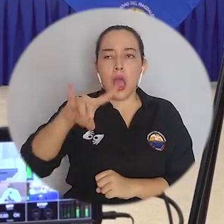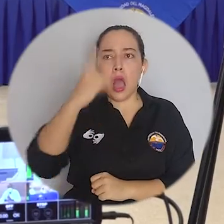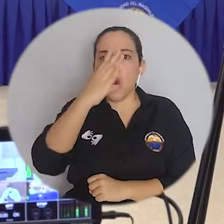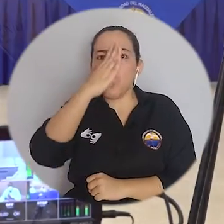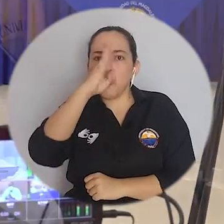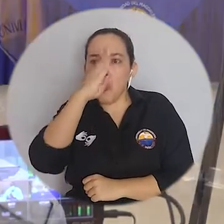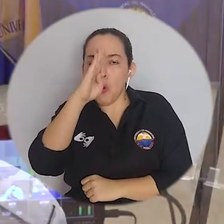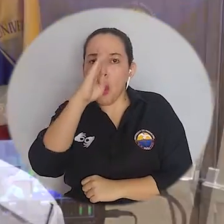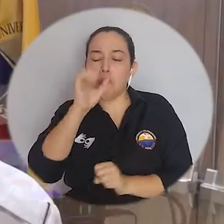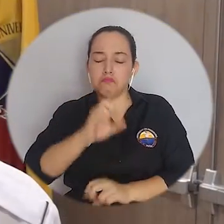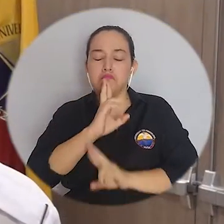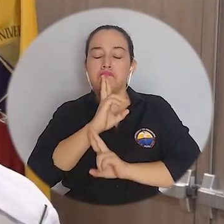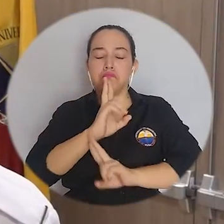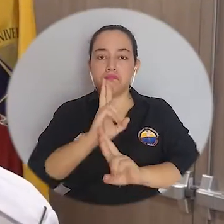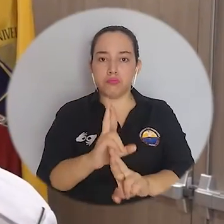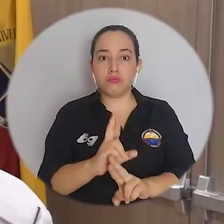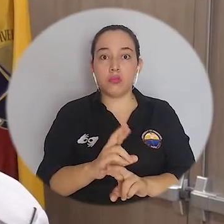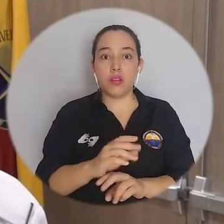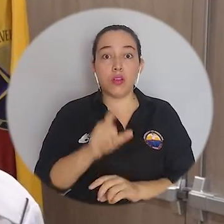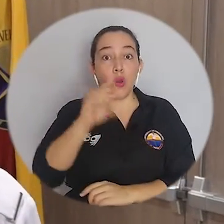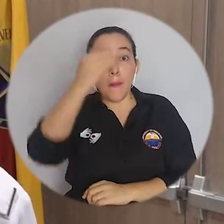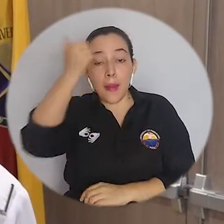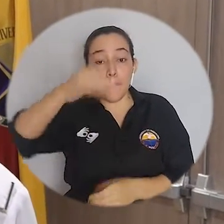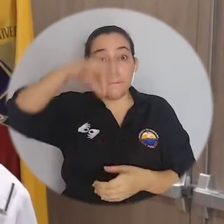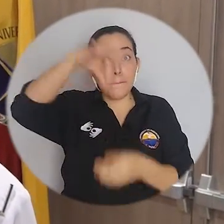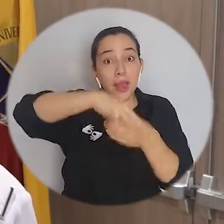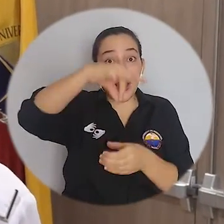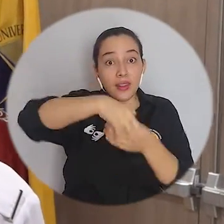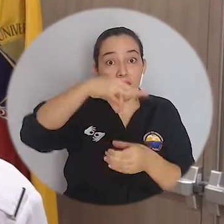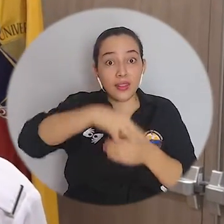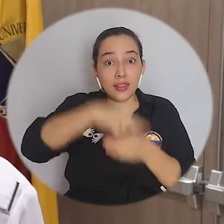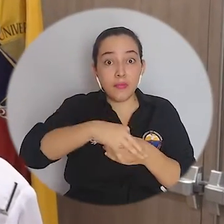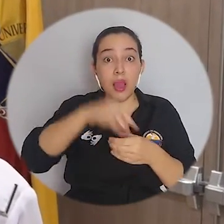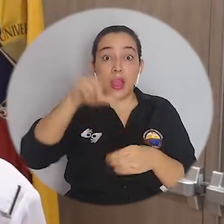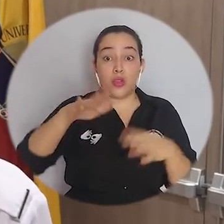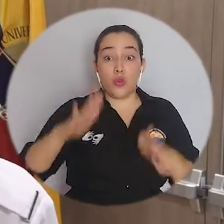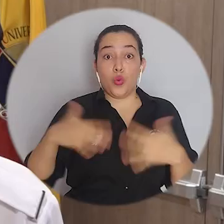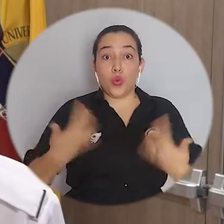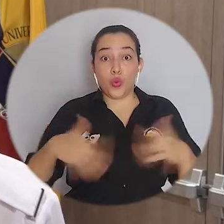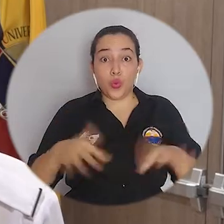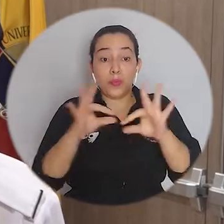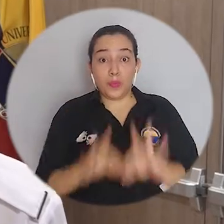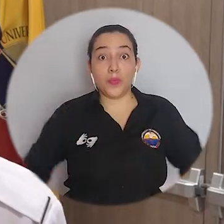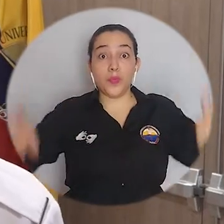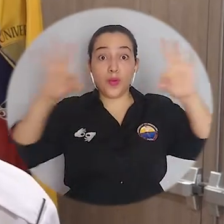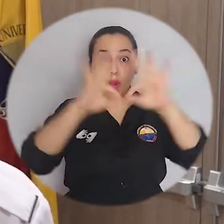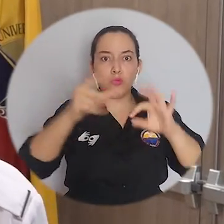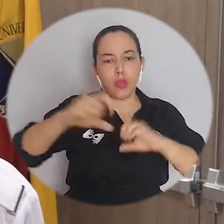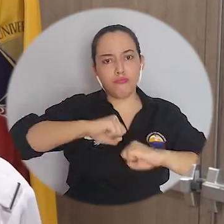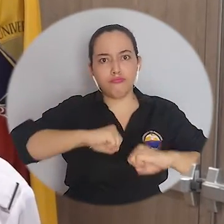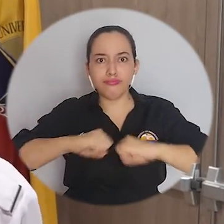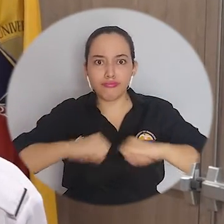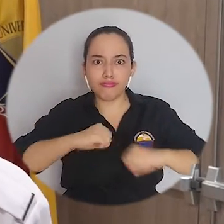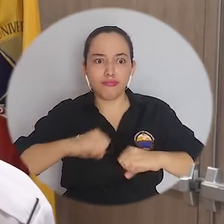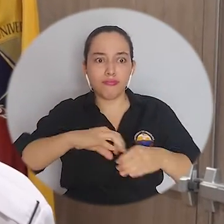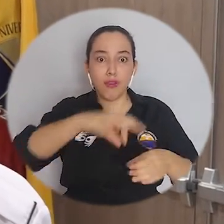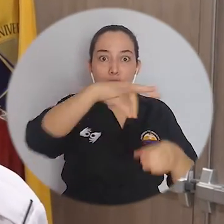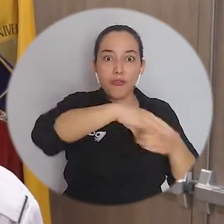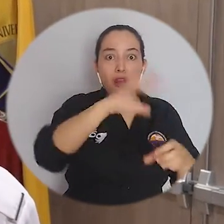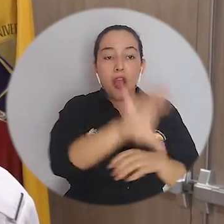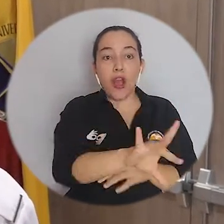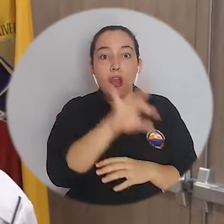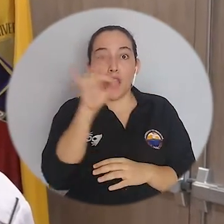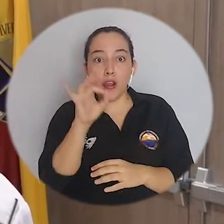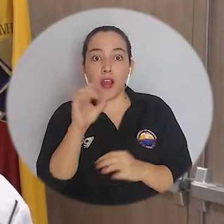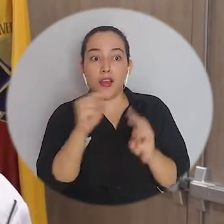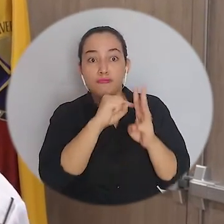Y no olviden de participar en este proceso histórico de la Universidad del Magdalena, sean parte activa, donde